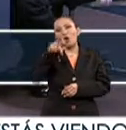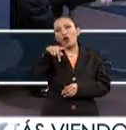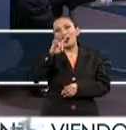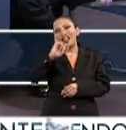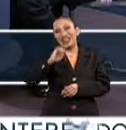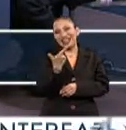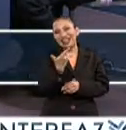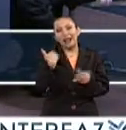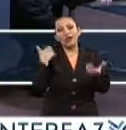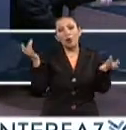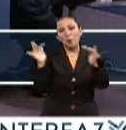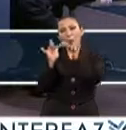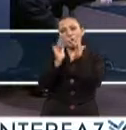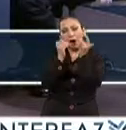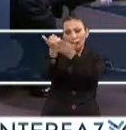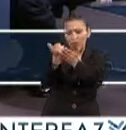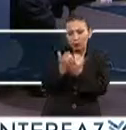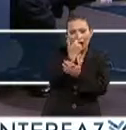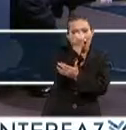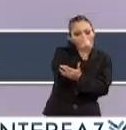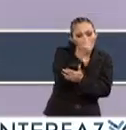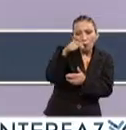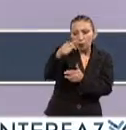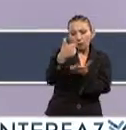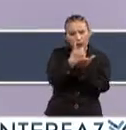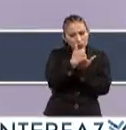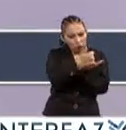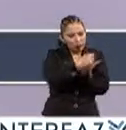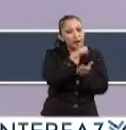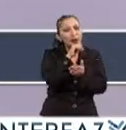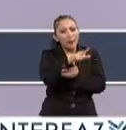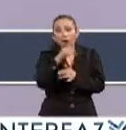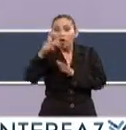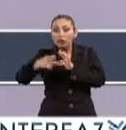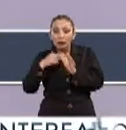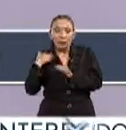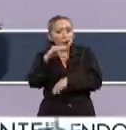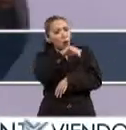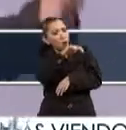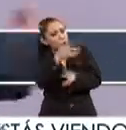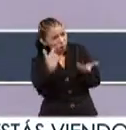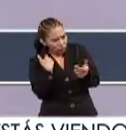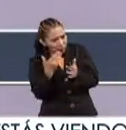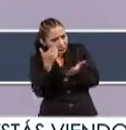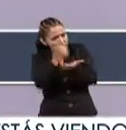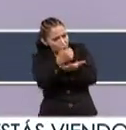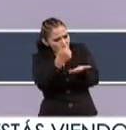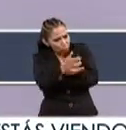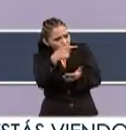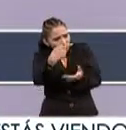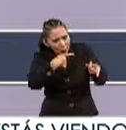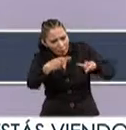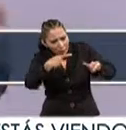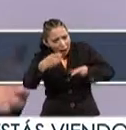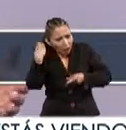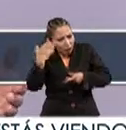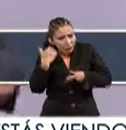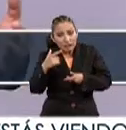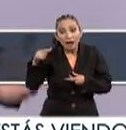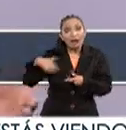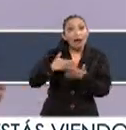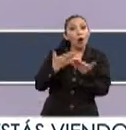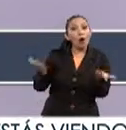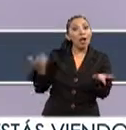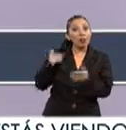logramos de colaboradores, con estudiantes. Muchos de ellos incluso nos vuelven a contactar y años después se vuelven a sumar a este esfuerzo, pero ya como